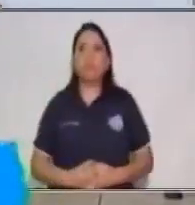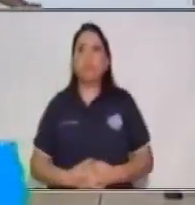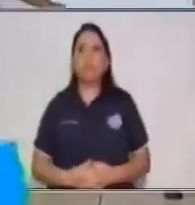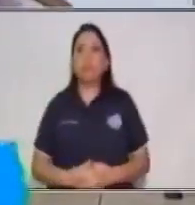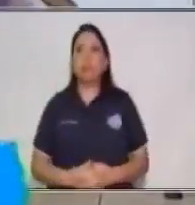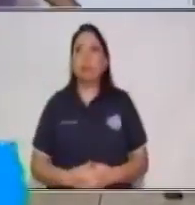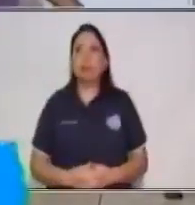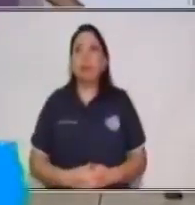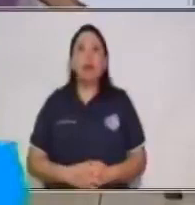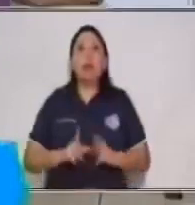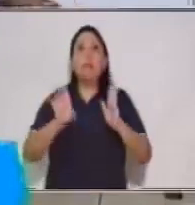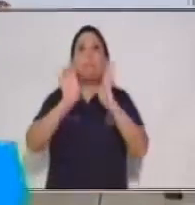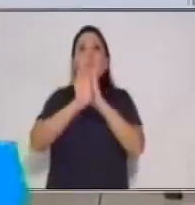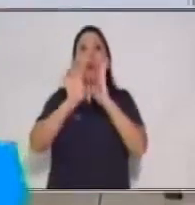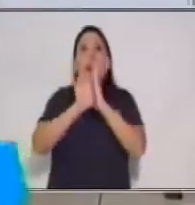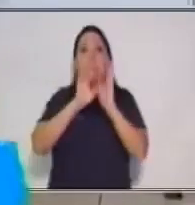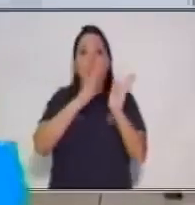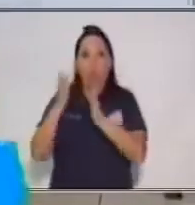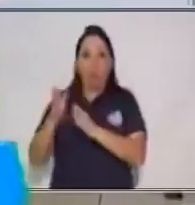Te pongo un ejemplo.